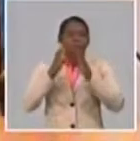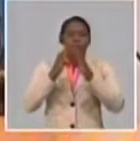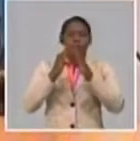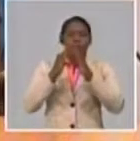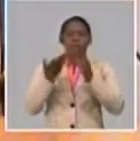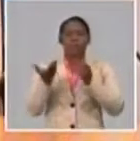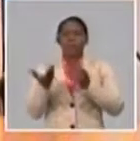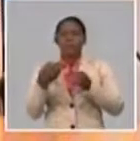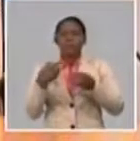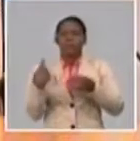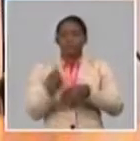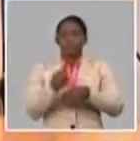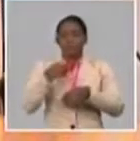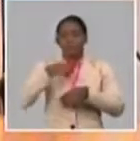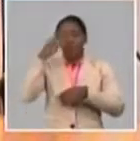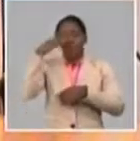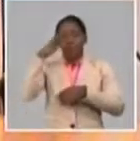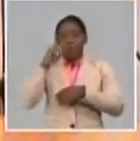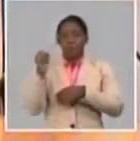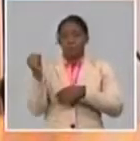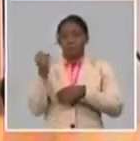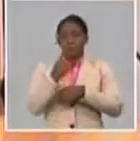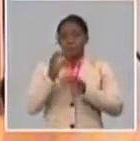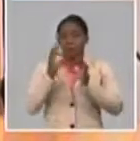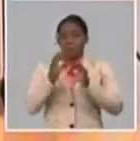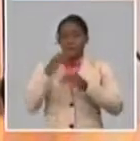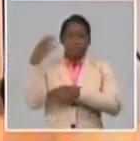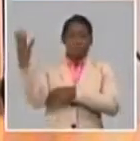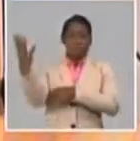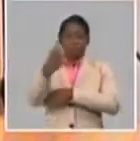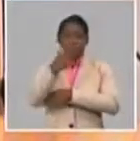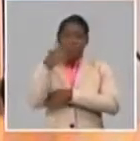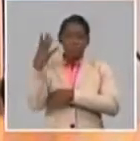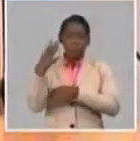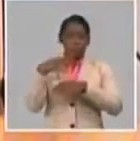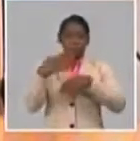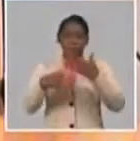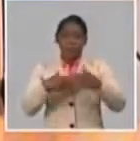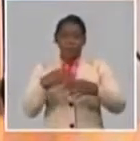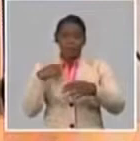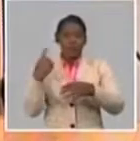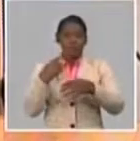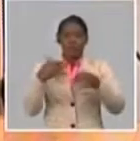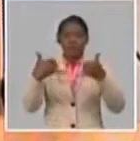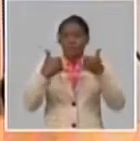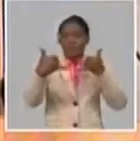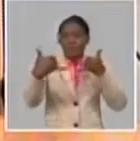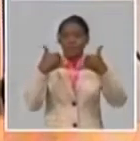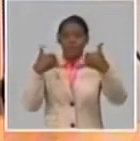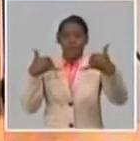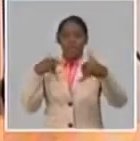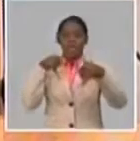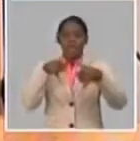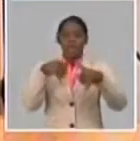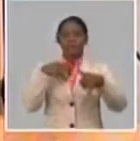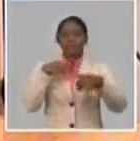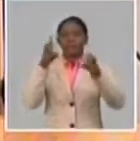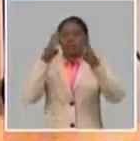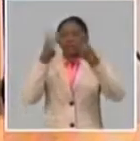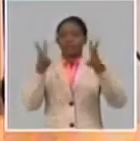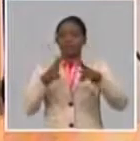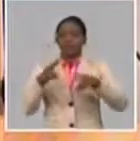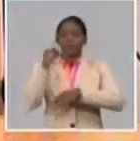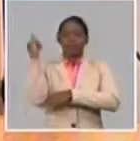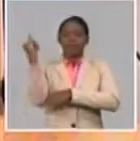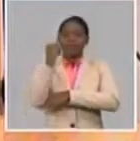fue pionera en el mundo, lo que se conoce como la psicología, emergencia y desastre. Tenemos redes internacionales. Y también, algo importante, reconocen